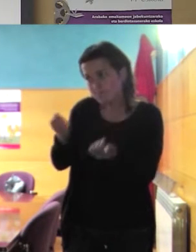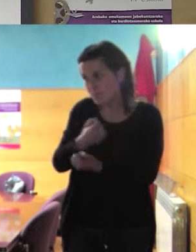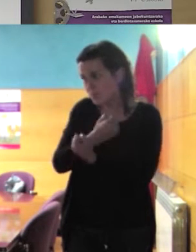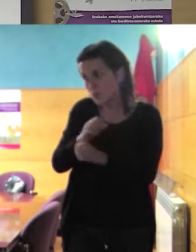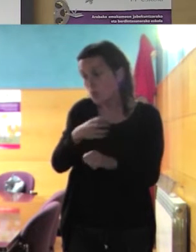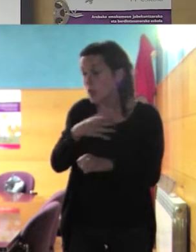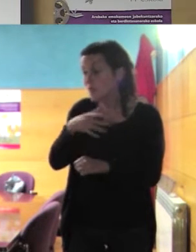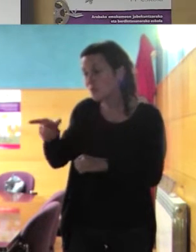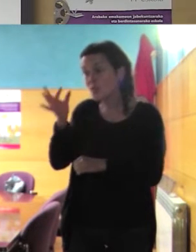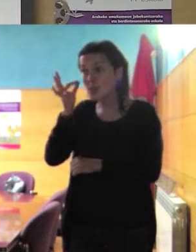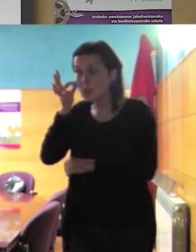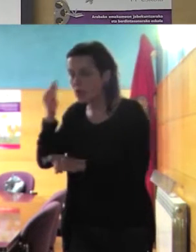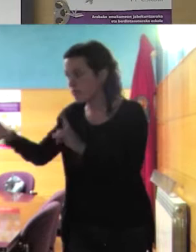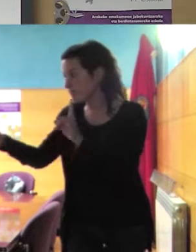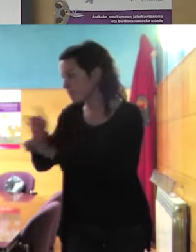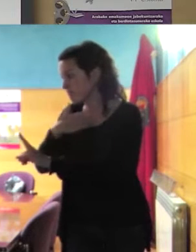sus mujeres